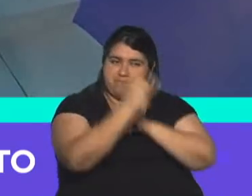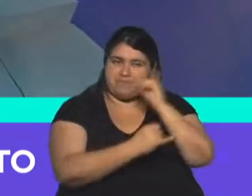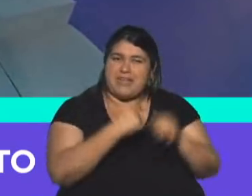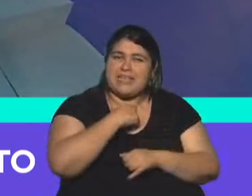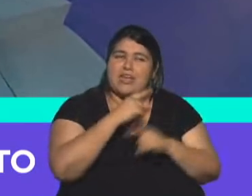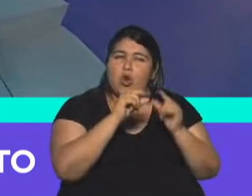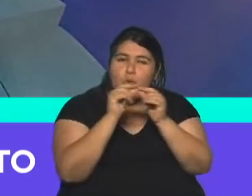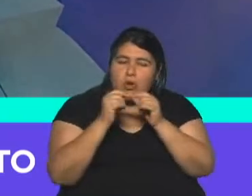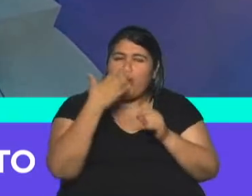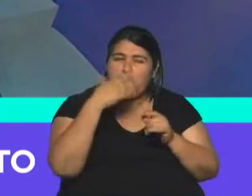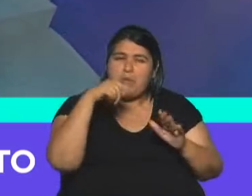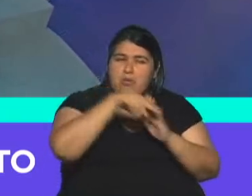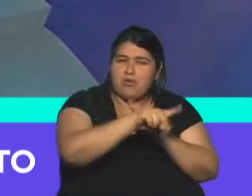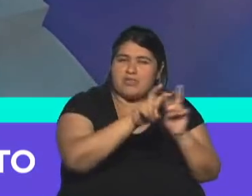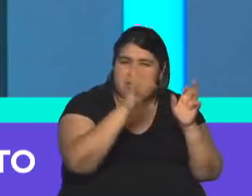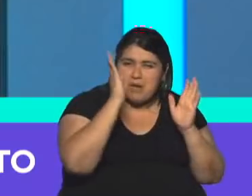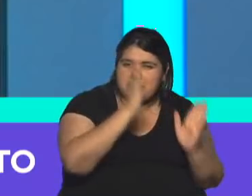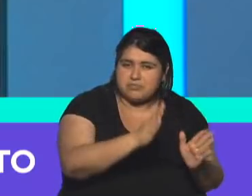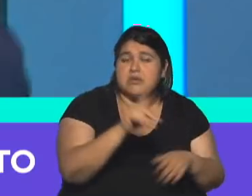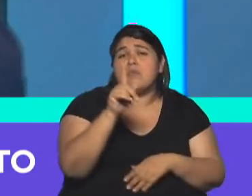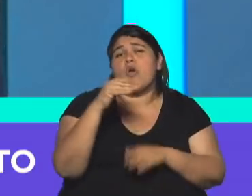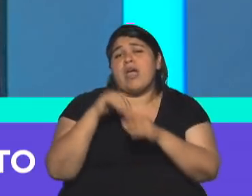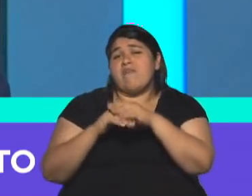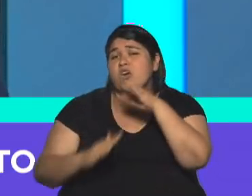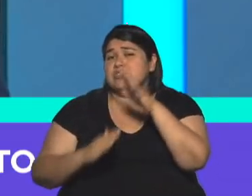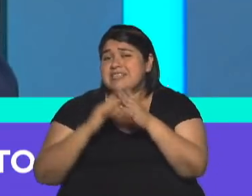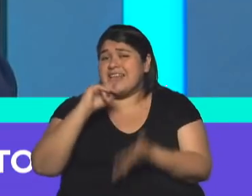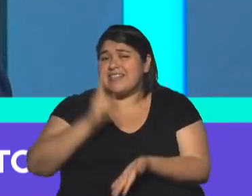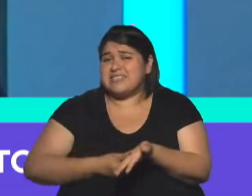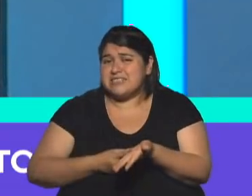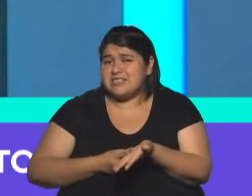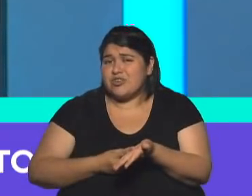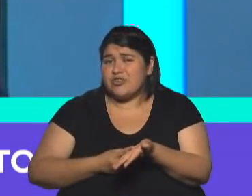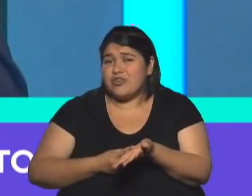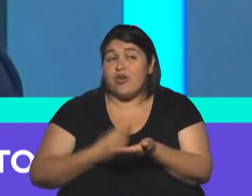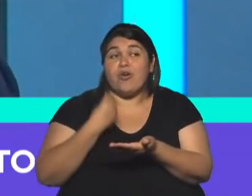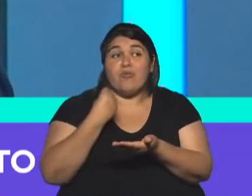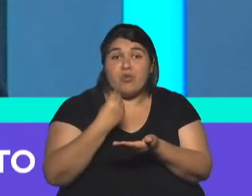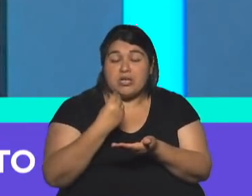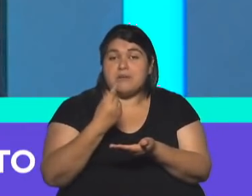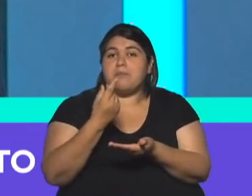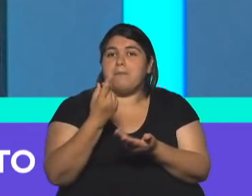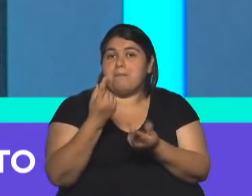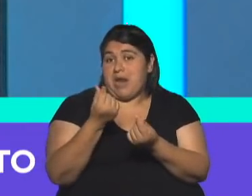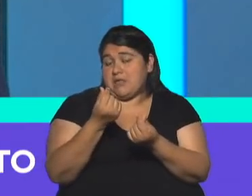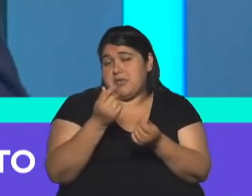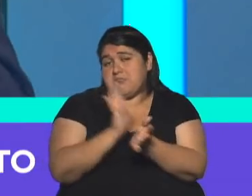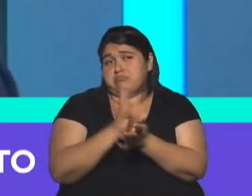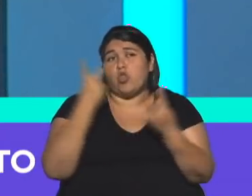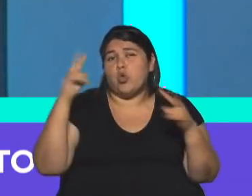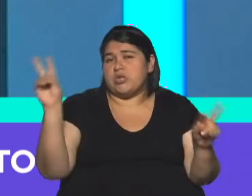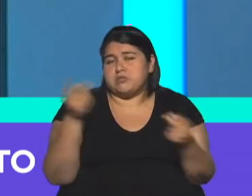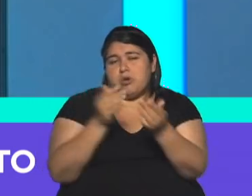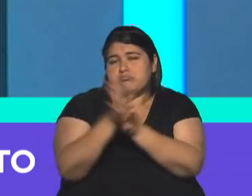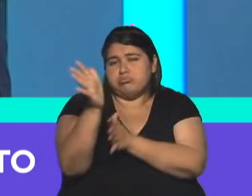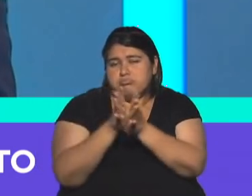grandes números, después vamos al Dale, vamos a ¿Por qué el Banco Central hace esto? Porque la salida de dólares por turismo, ya sea